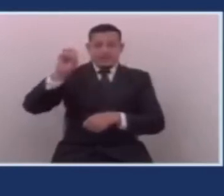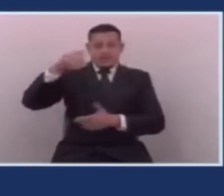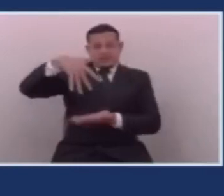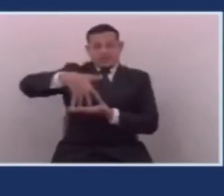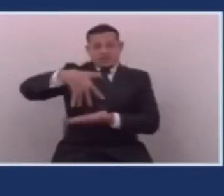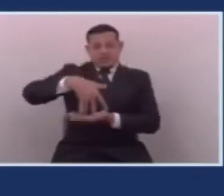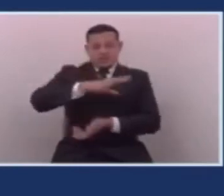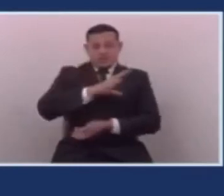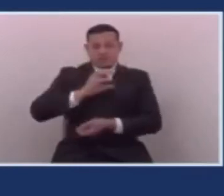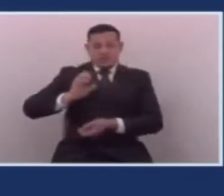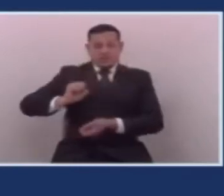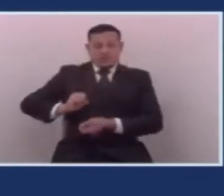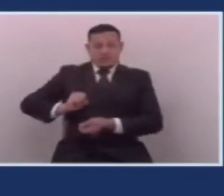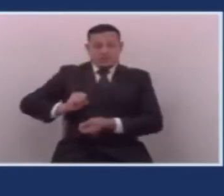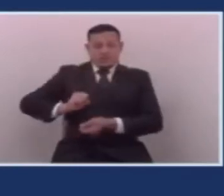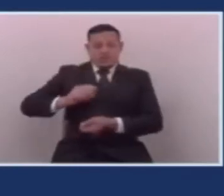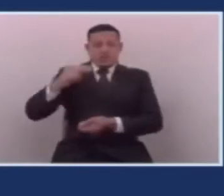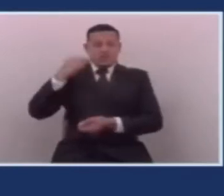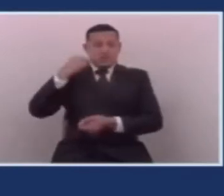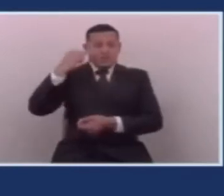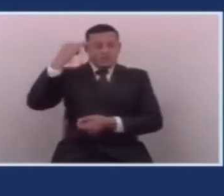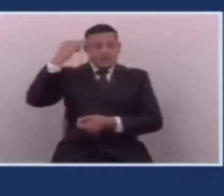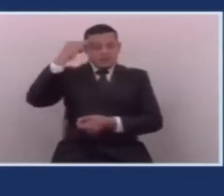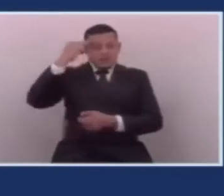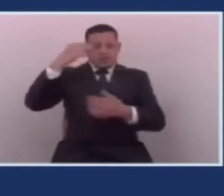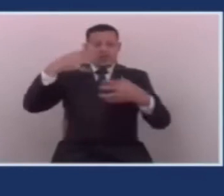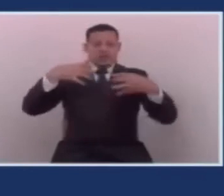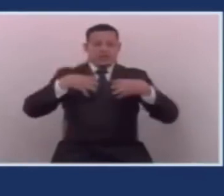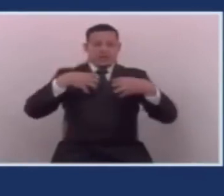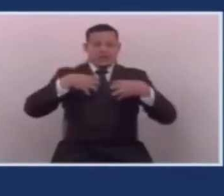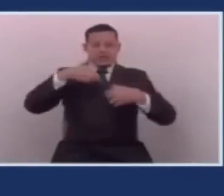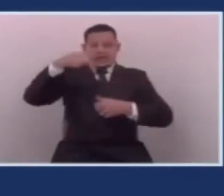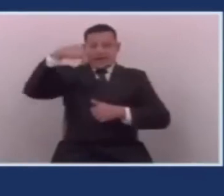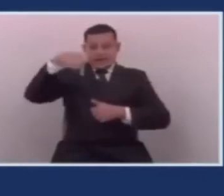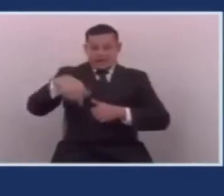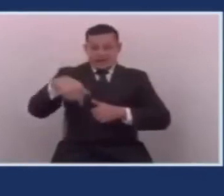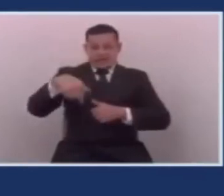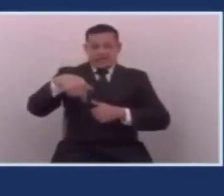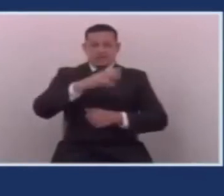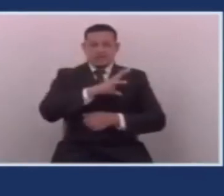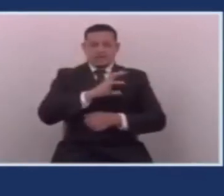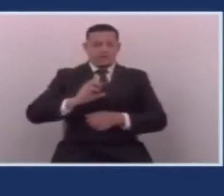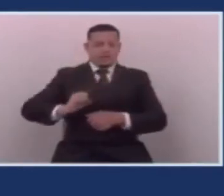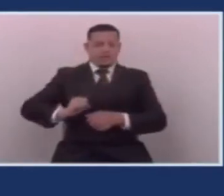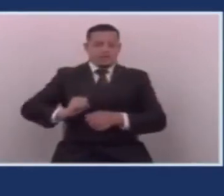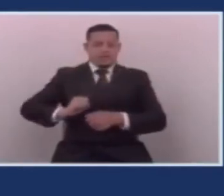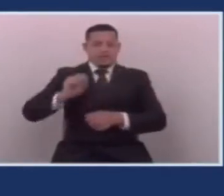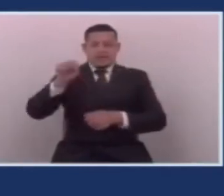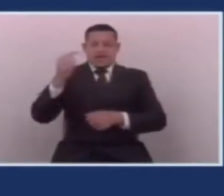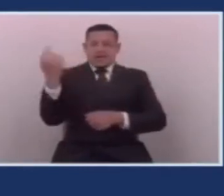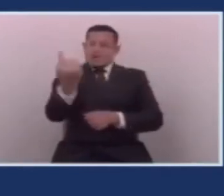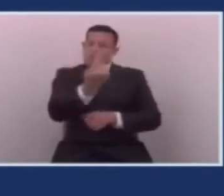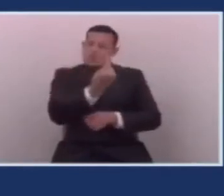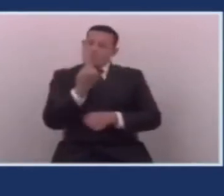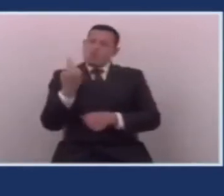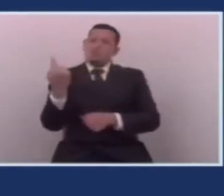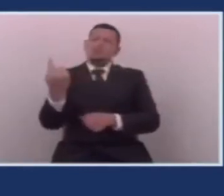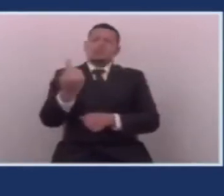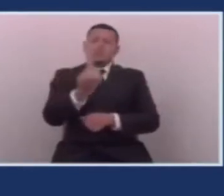salvadoreño, el filtro de las mayorías que viven acá en nuestro país. Es el único